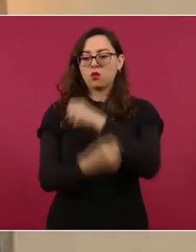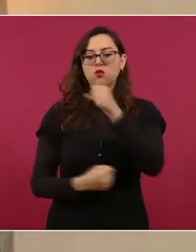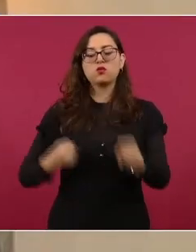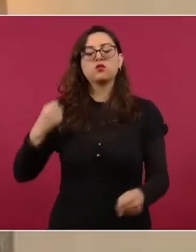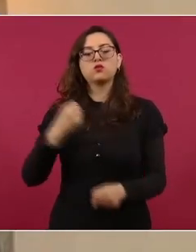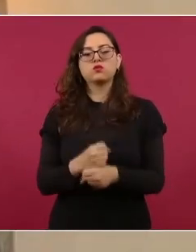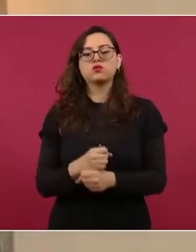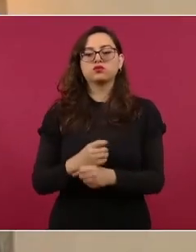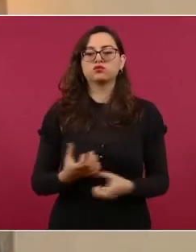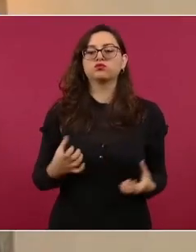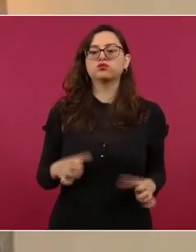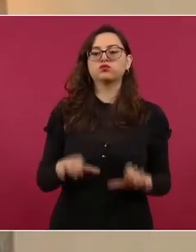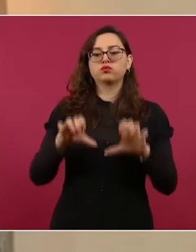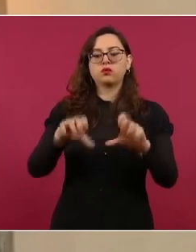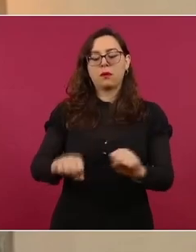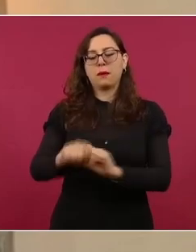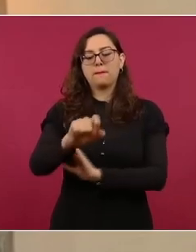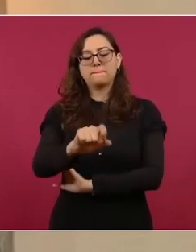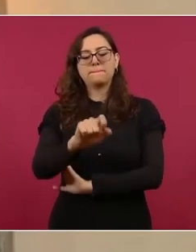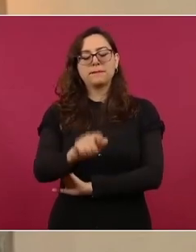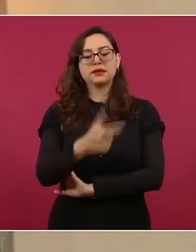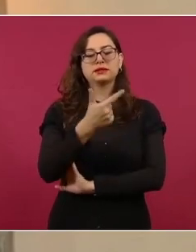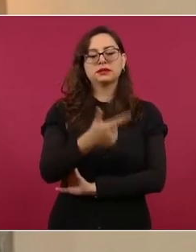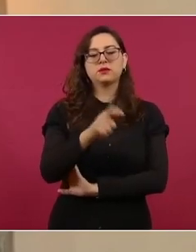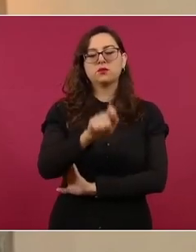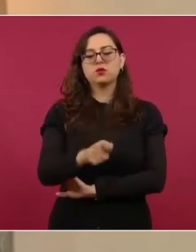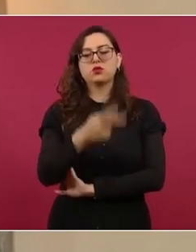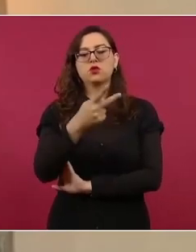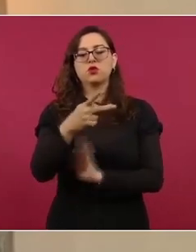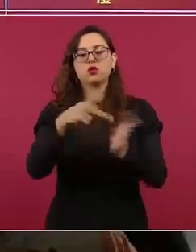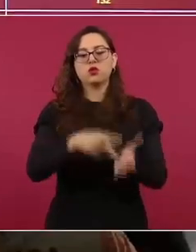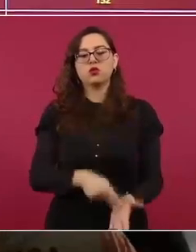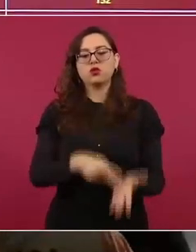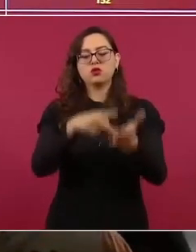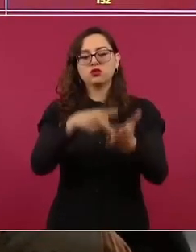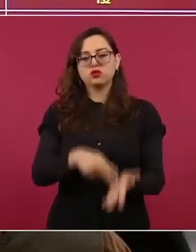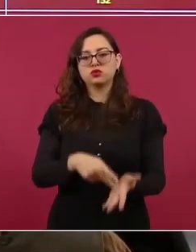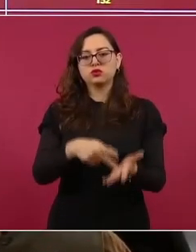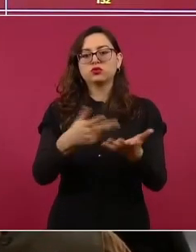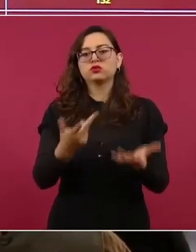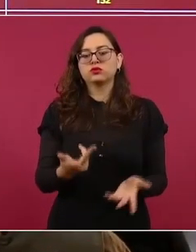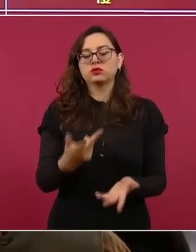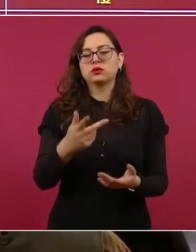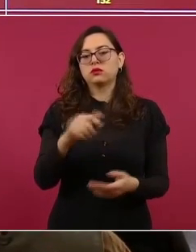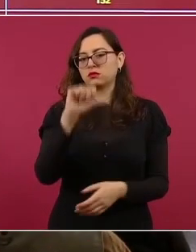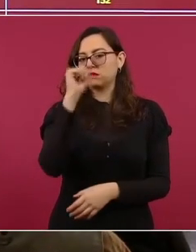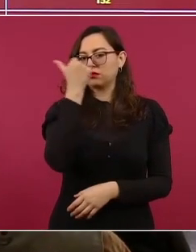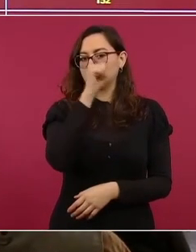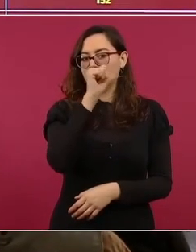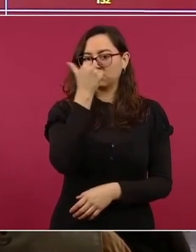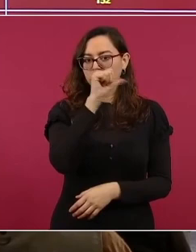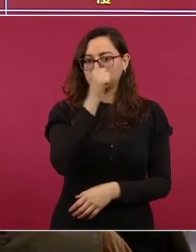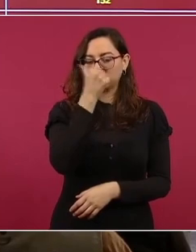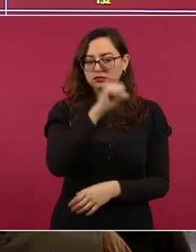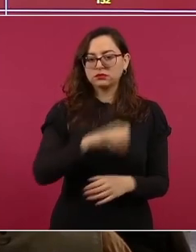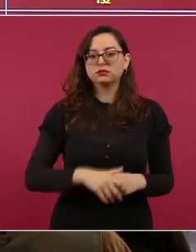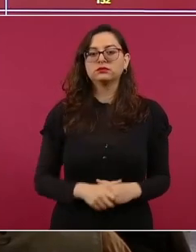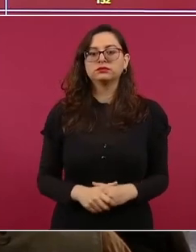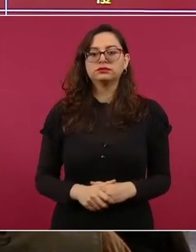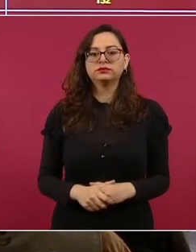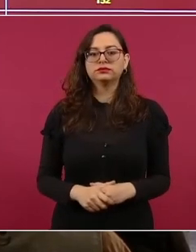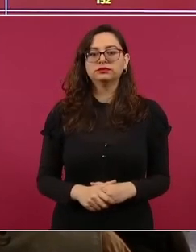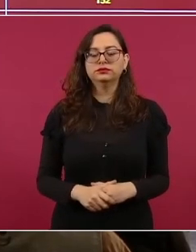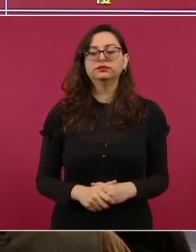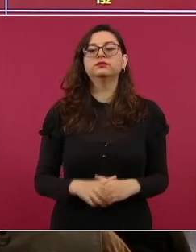27.2 toneladas de cocaína, es decir, 27 mil 299 kilogramos y